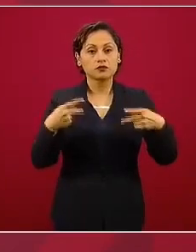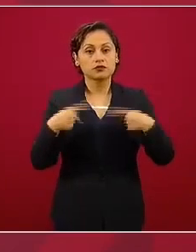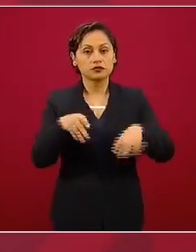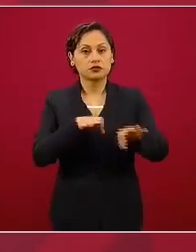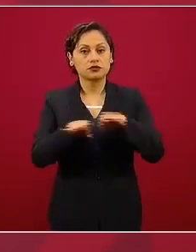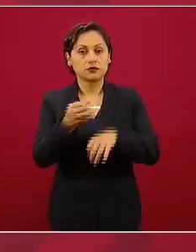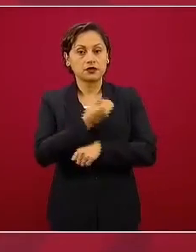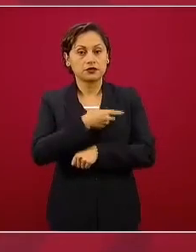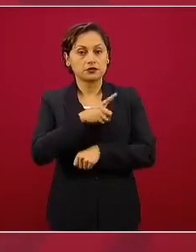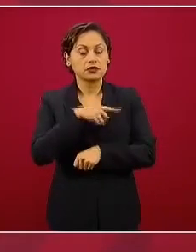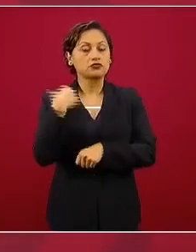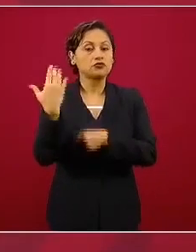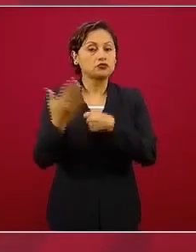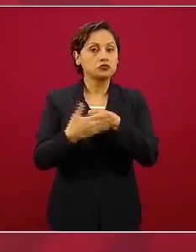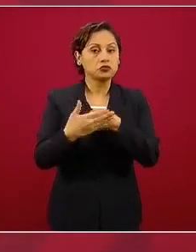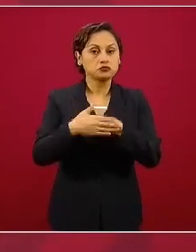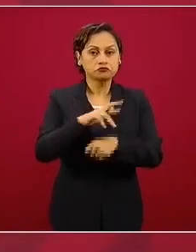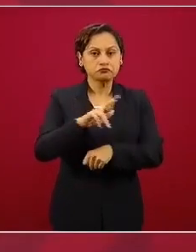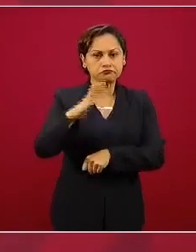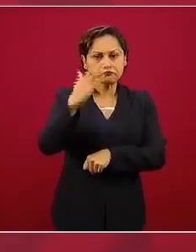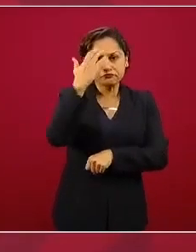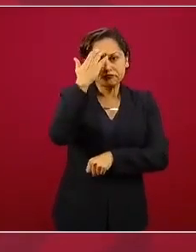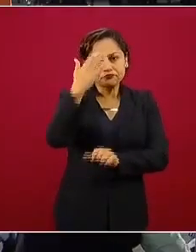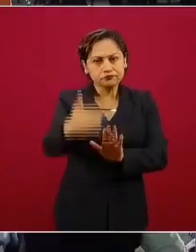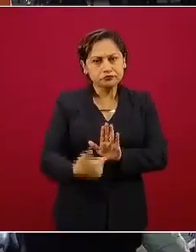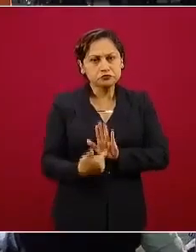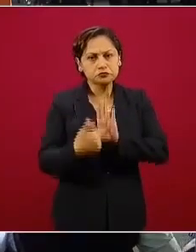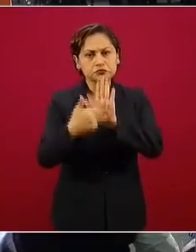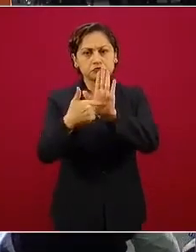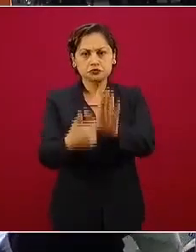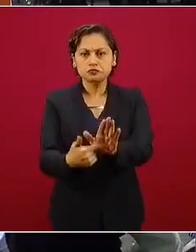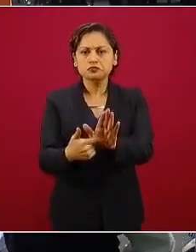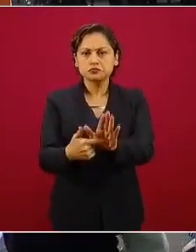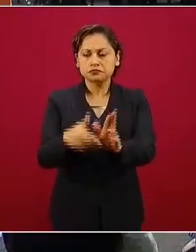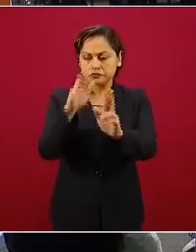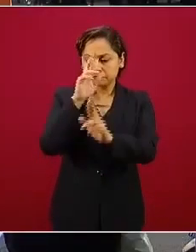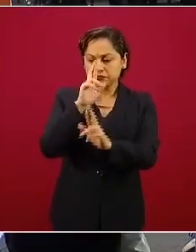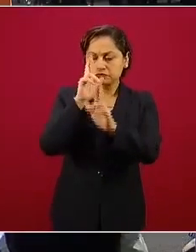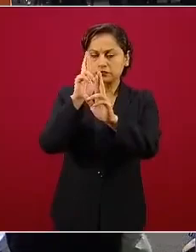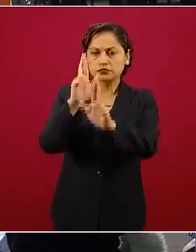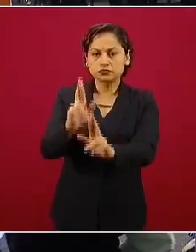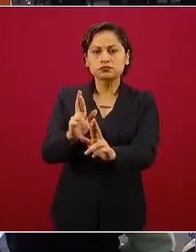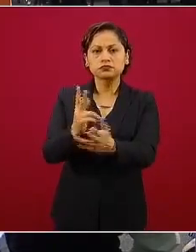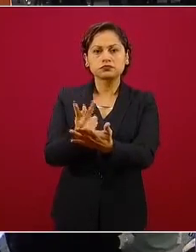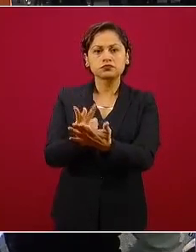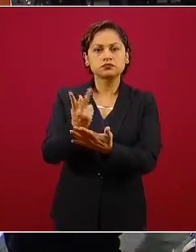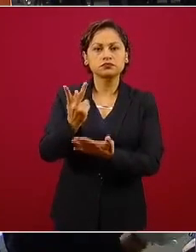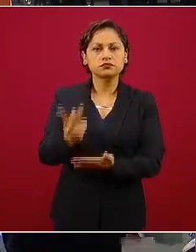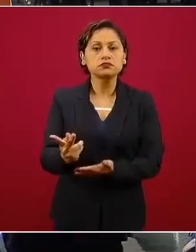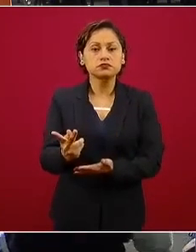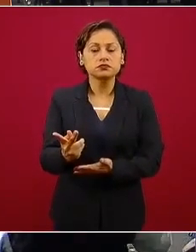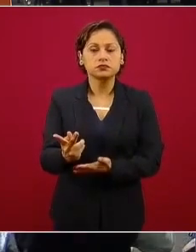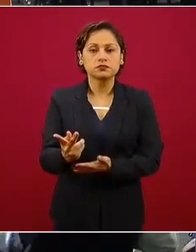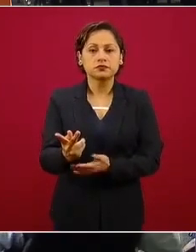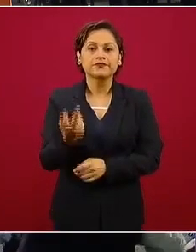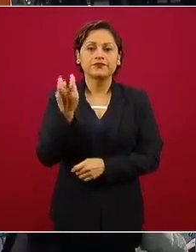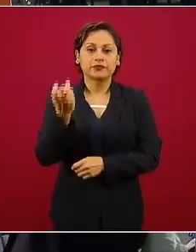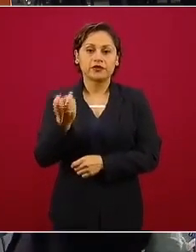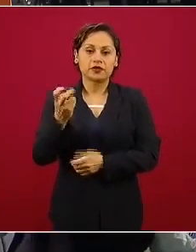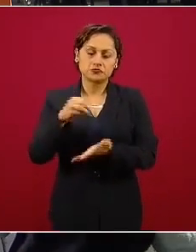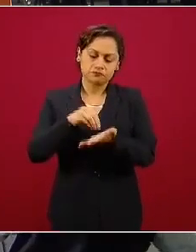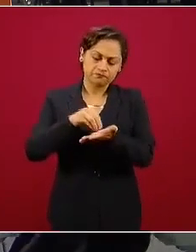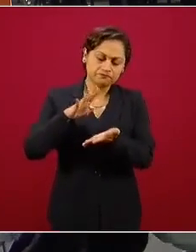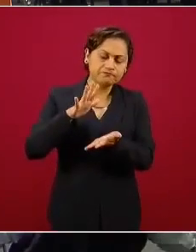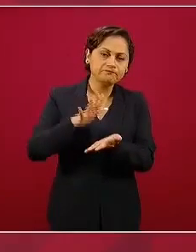para que quede la constancia en la historia de